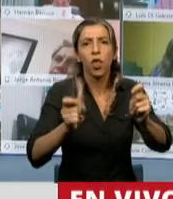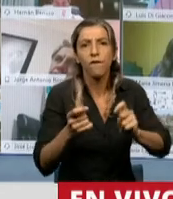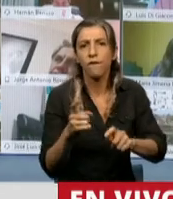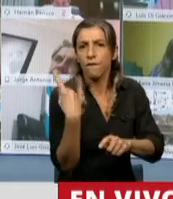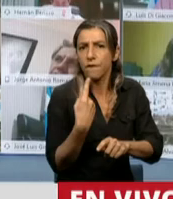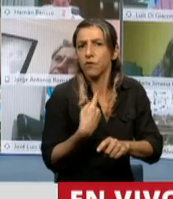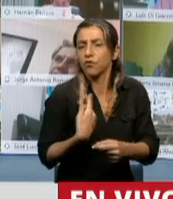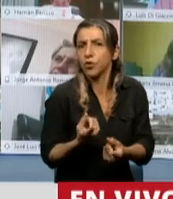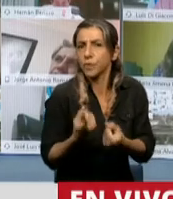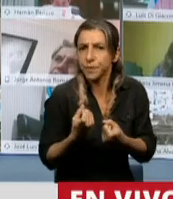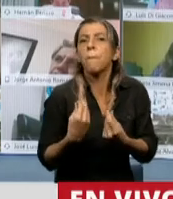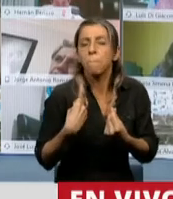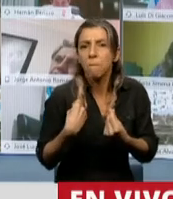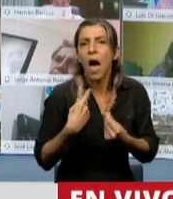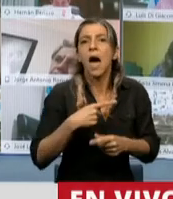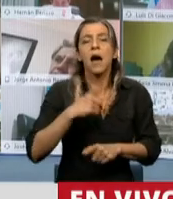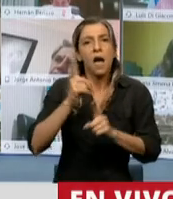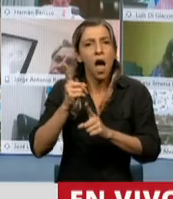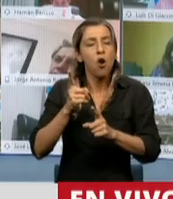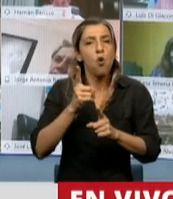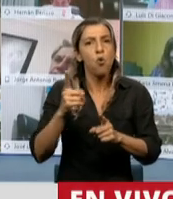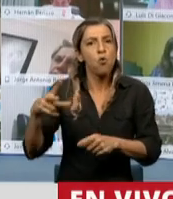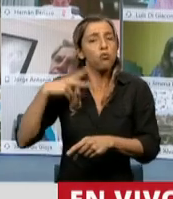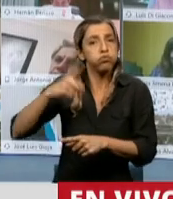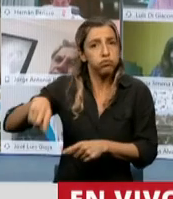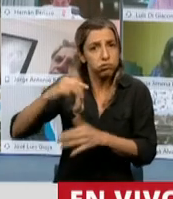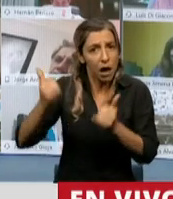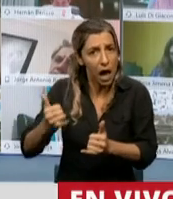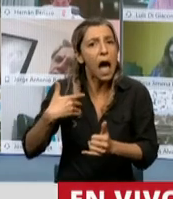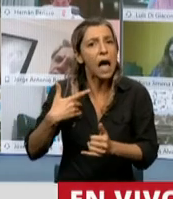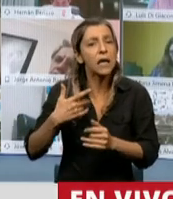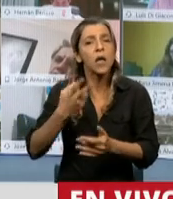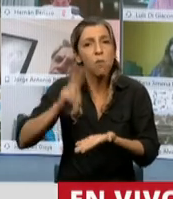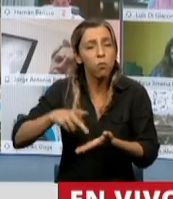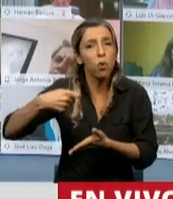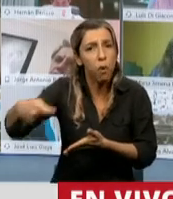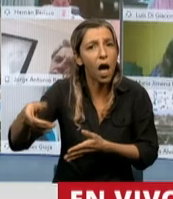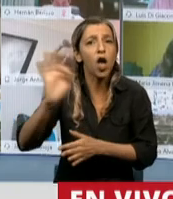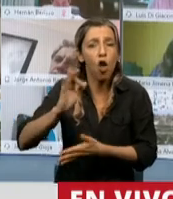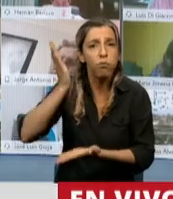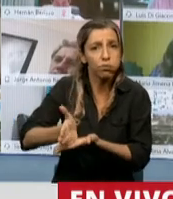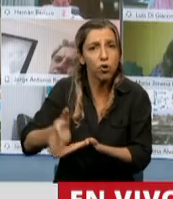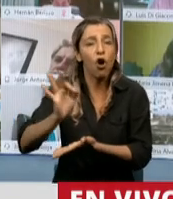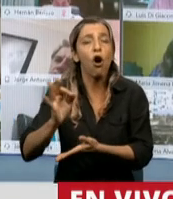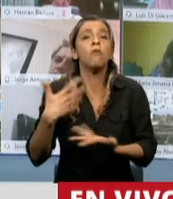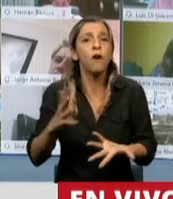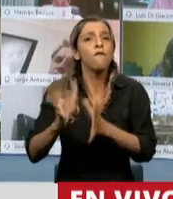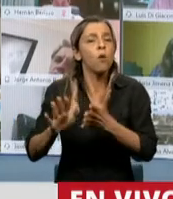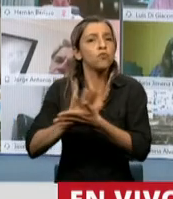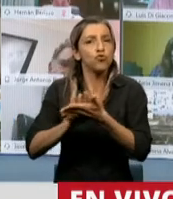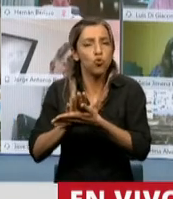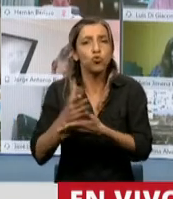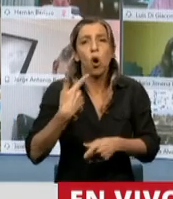lo que más aporten. No como es hasta ahora, que proporcionalmente ponen más lo que menos tienen, para poder